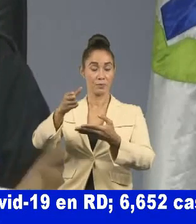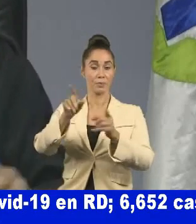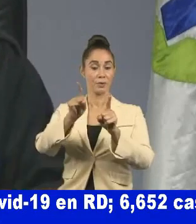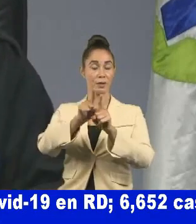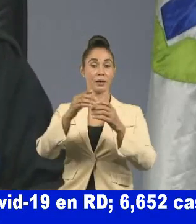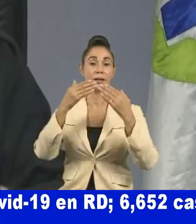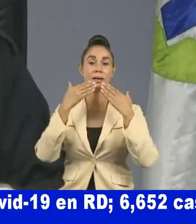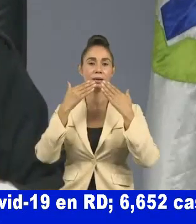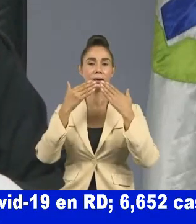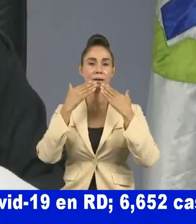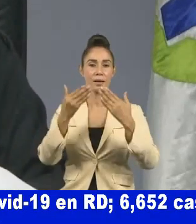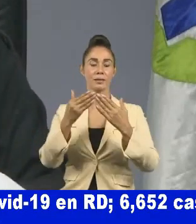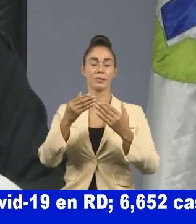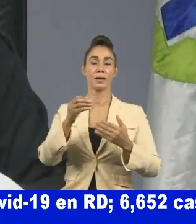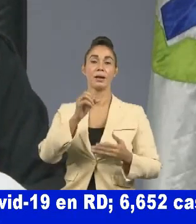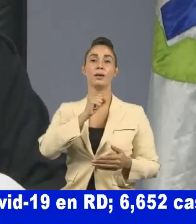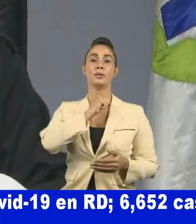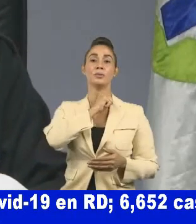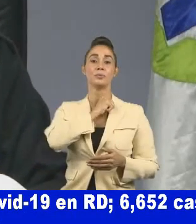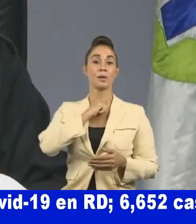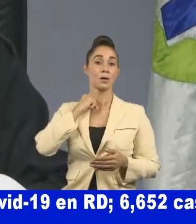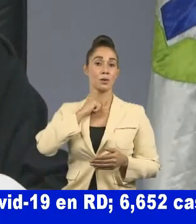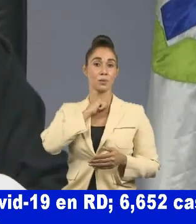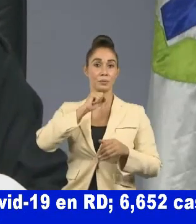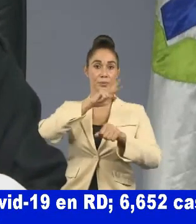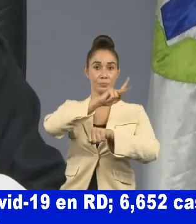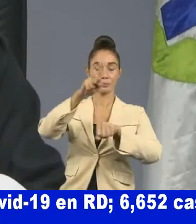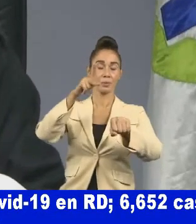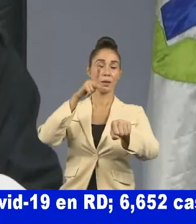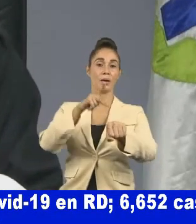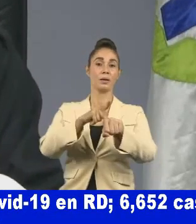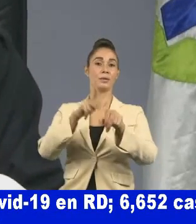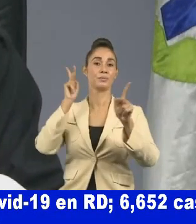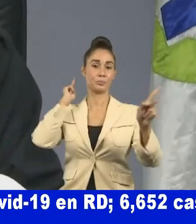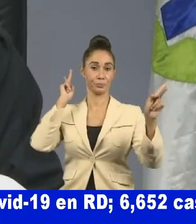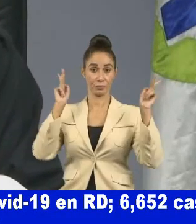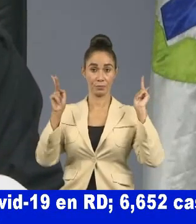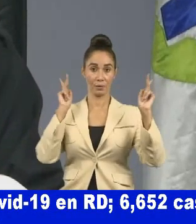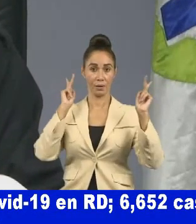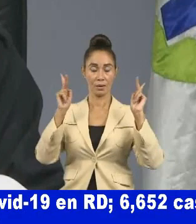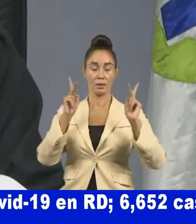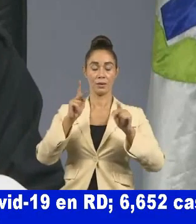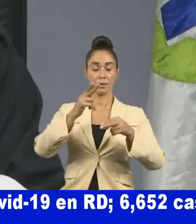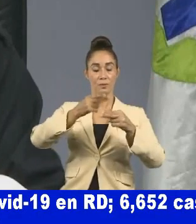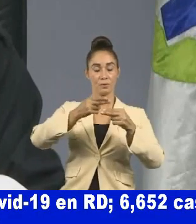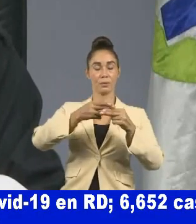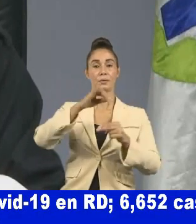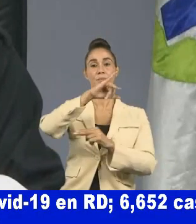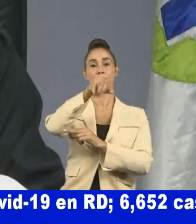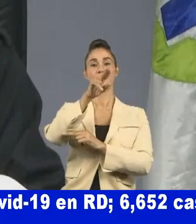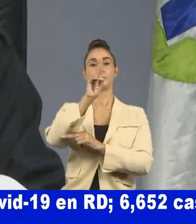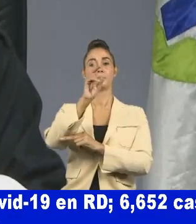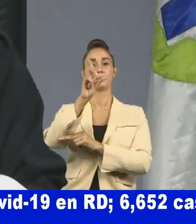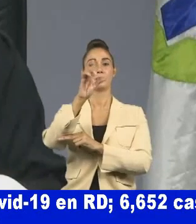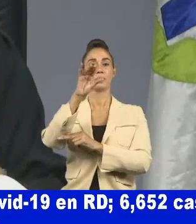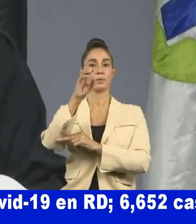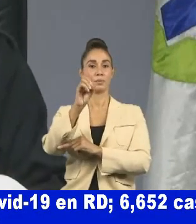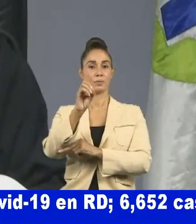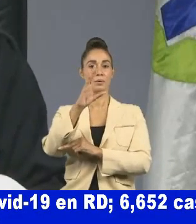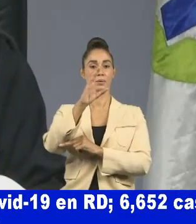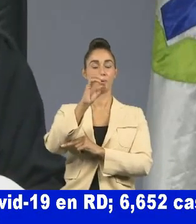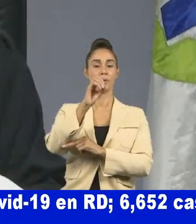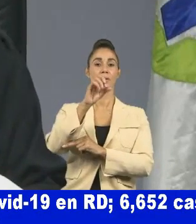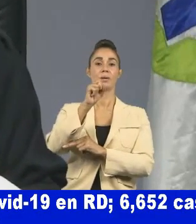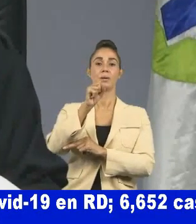de la provincia de Puerto Plata, Julio César Corniel Amaro, por